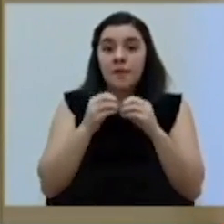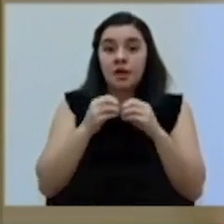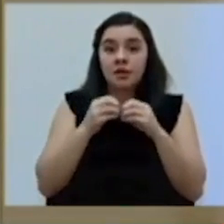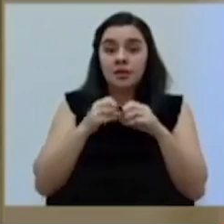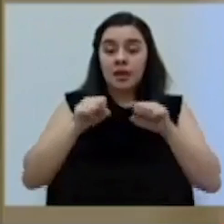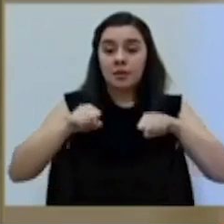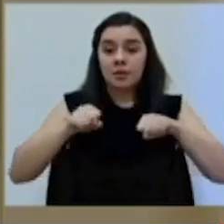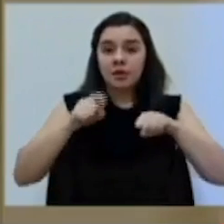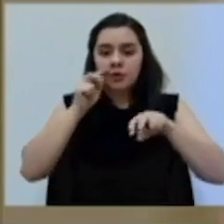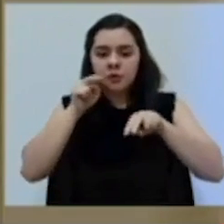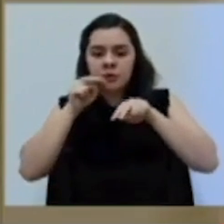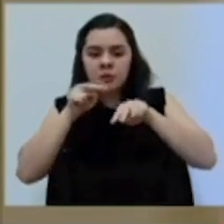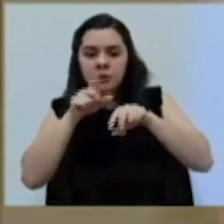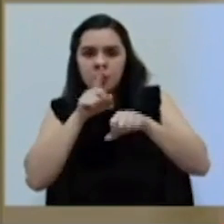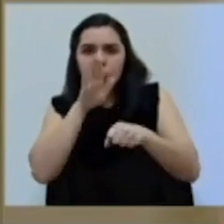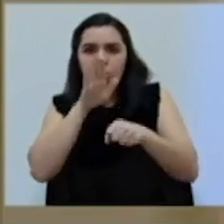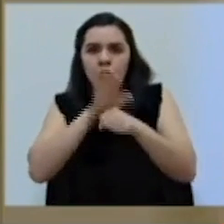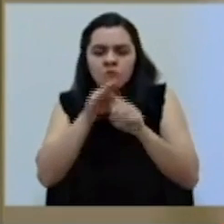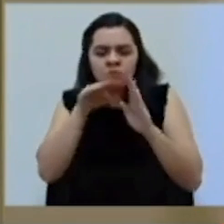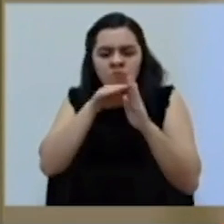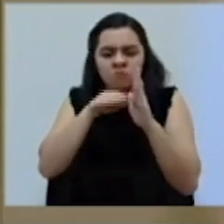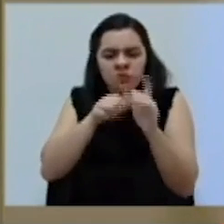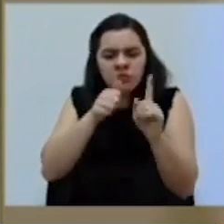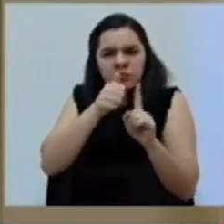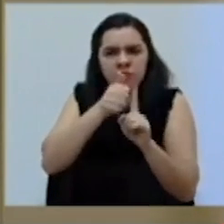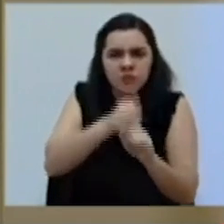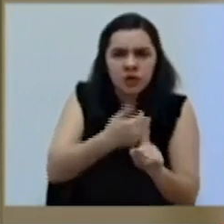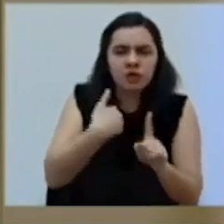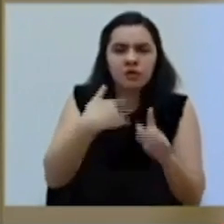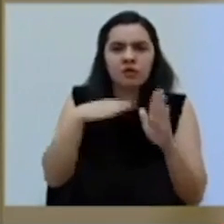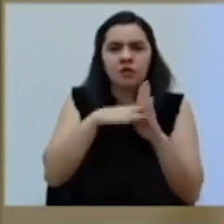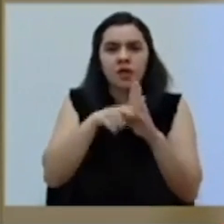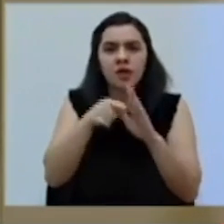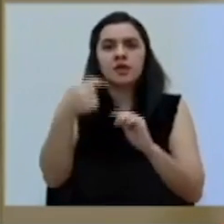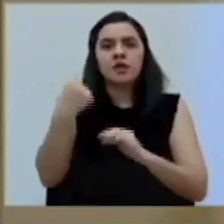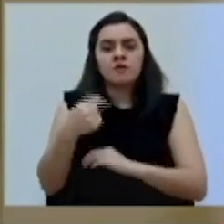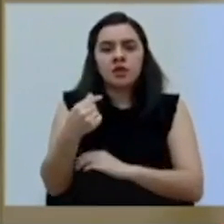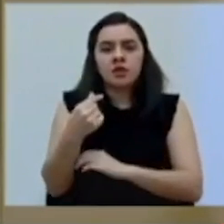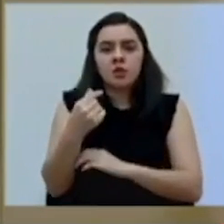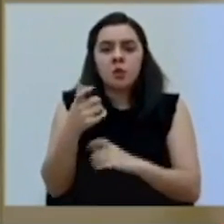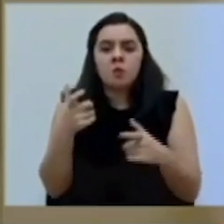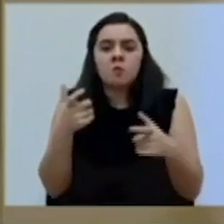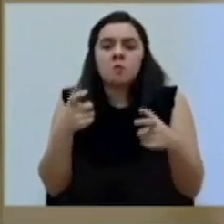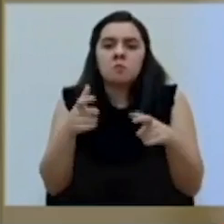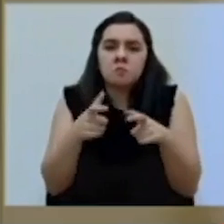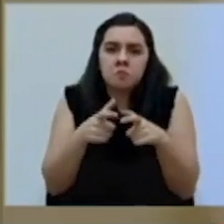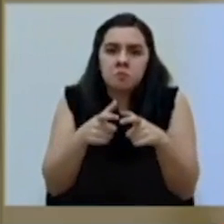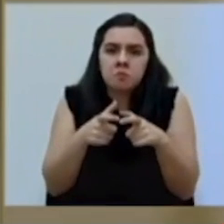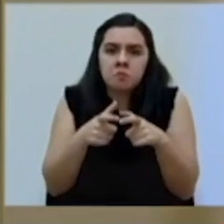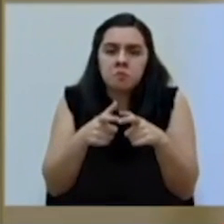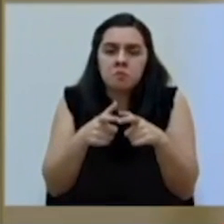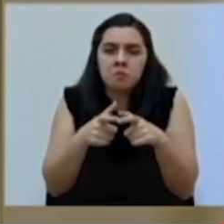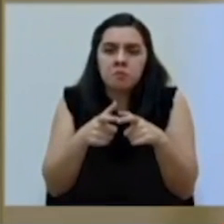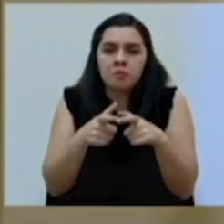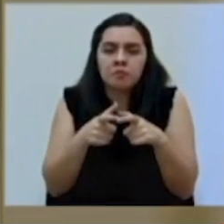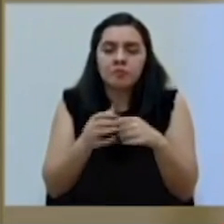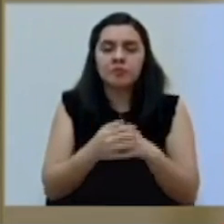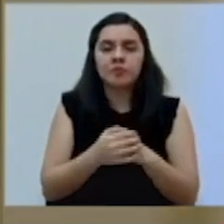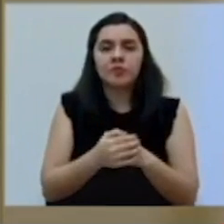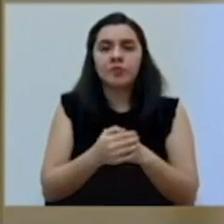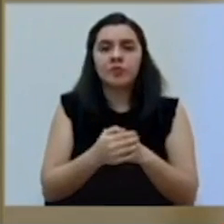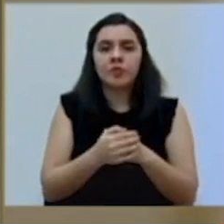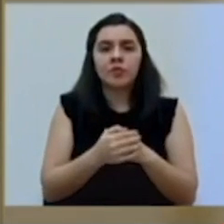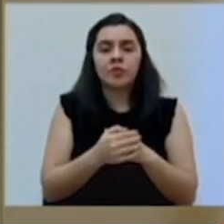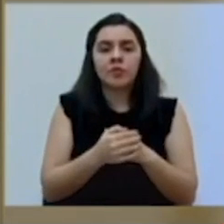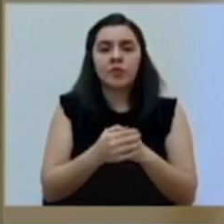de supervisión y el cumplimiento de los protocolos que están establecidos, ese riesgo se lleva a un nivel menor. En el caso de los toros